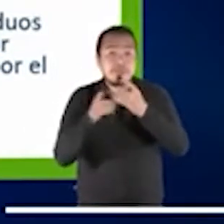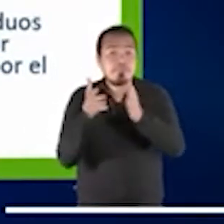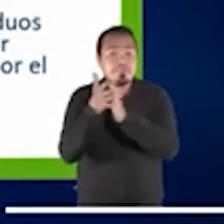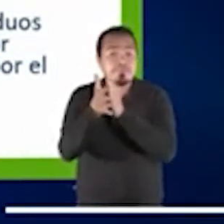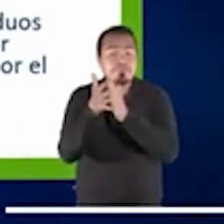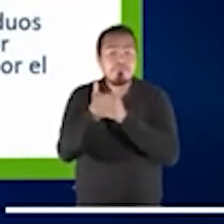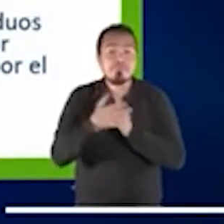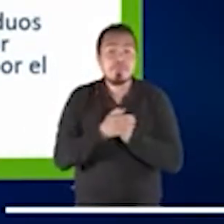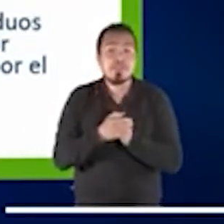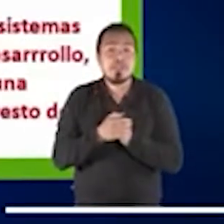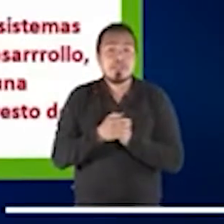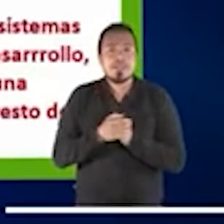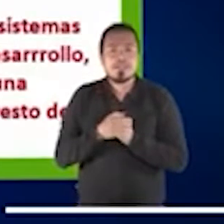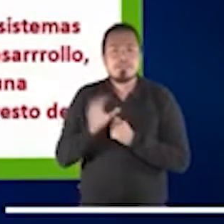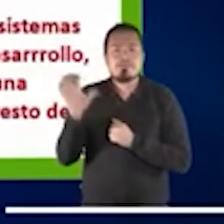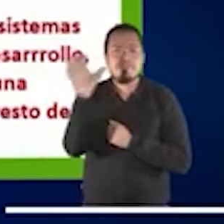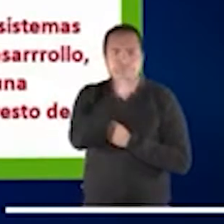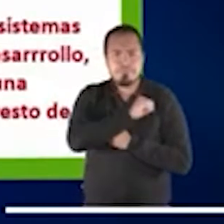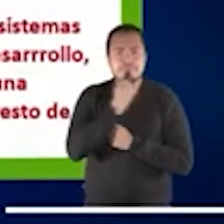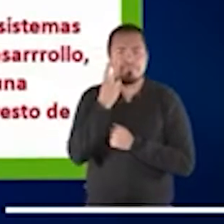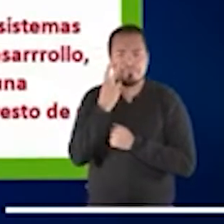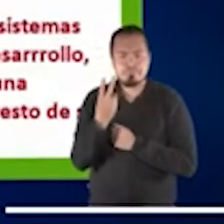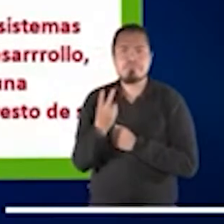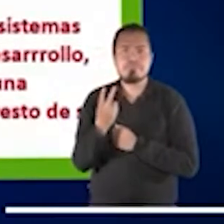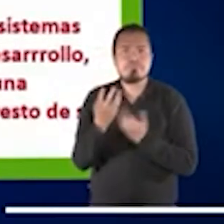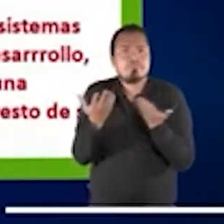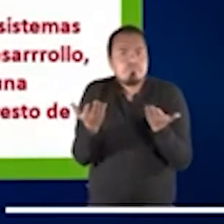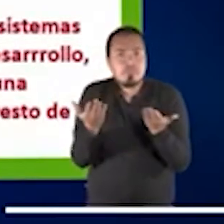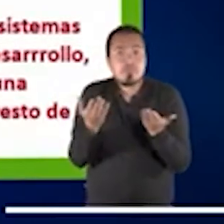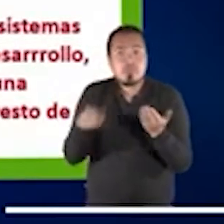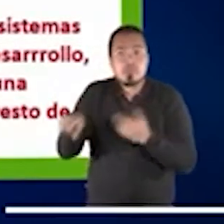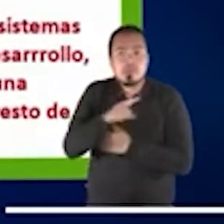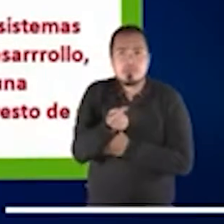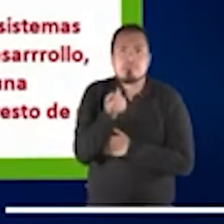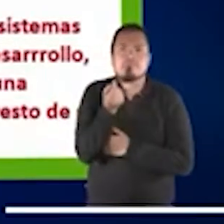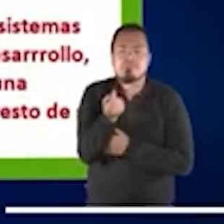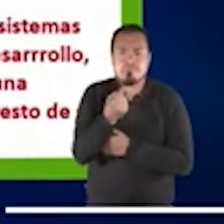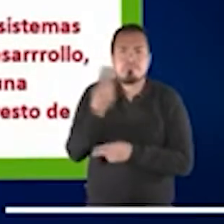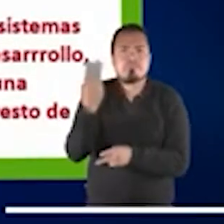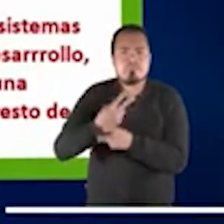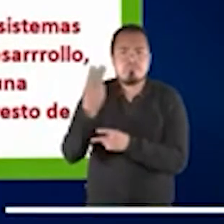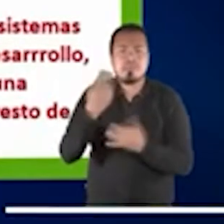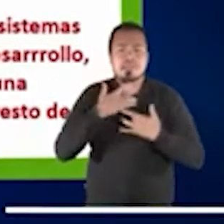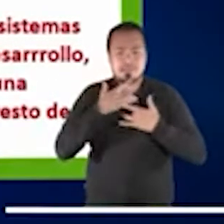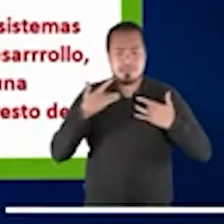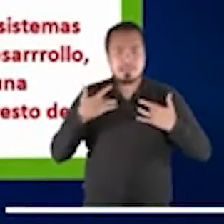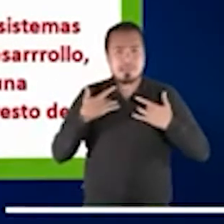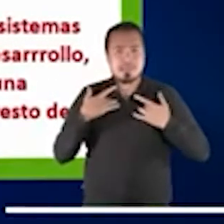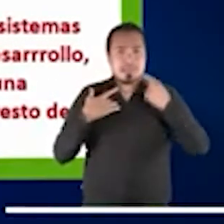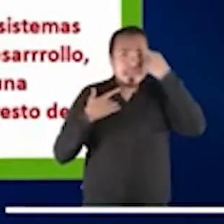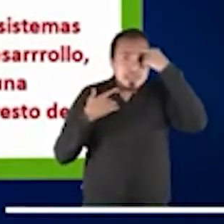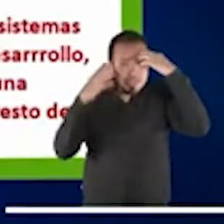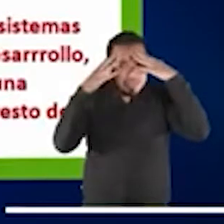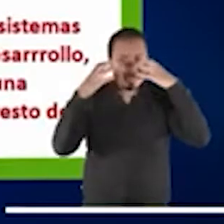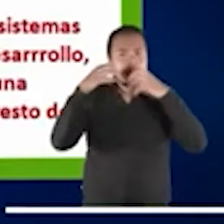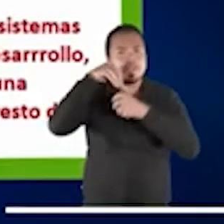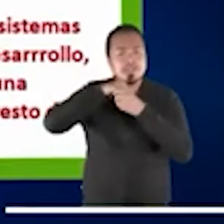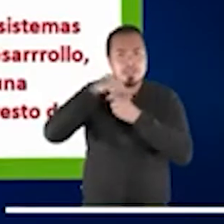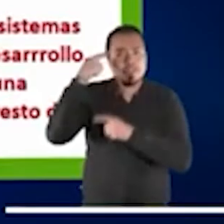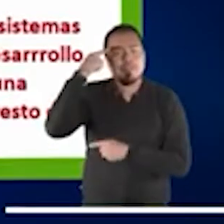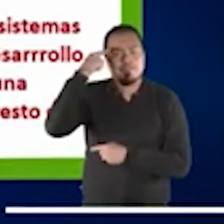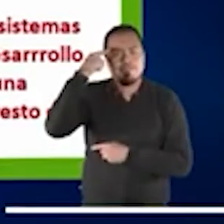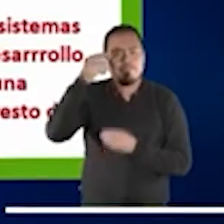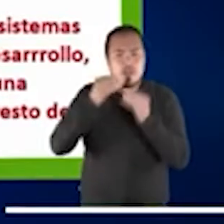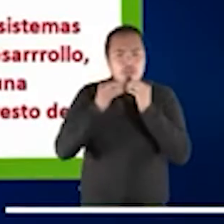También hemos visto que son riesgos también en términos de salud mental de los niños